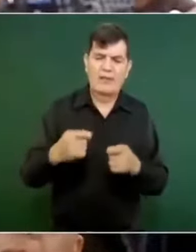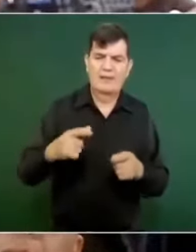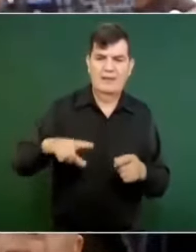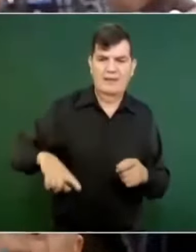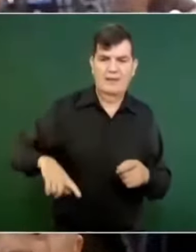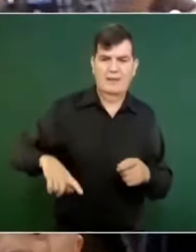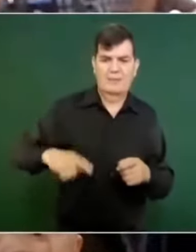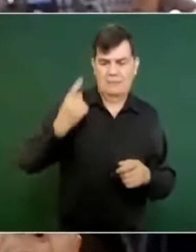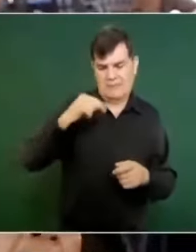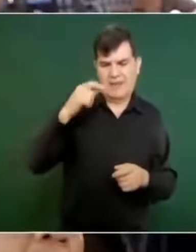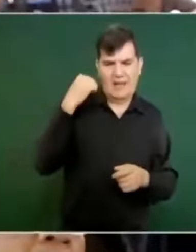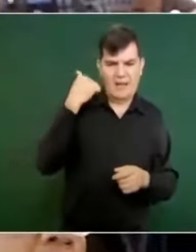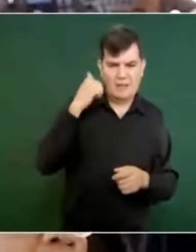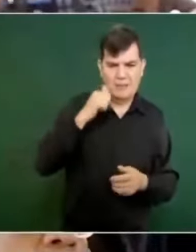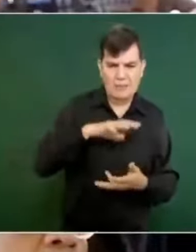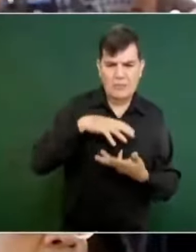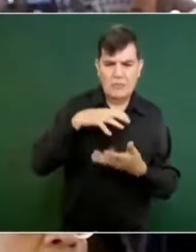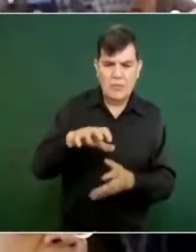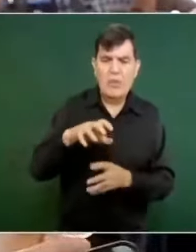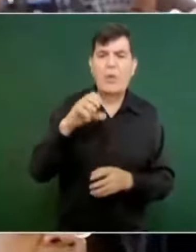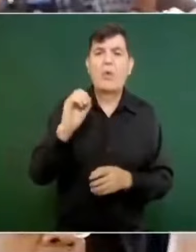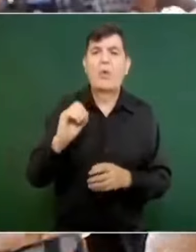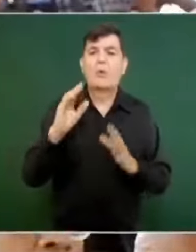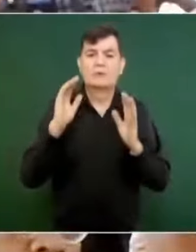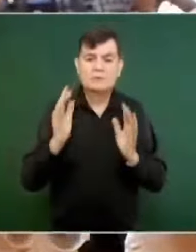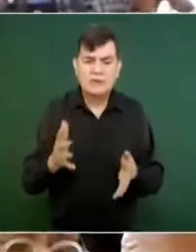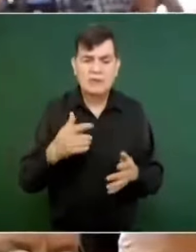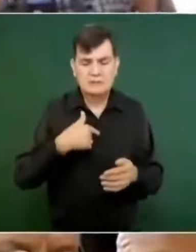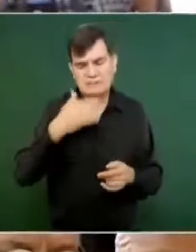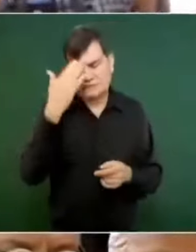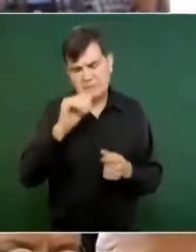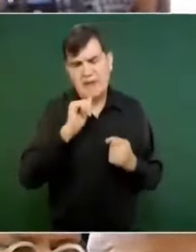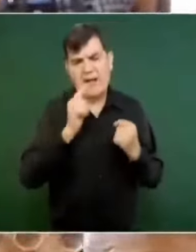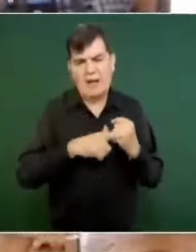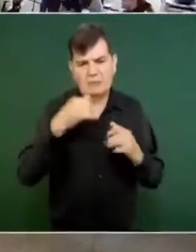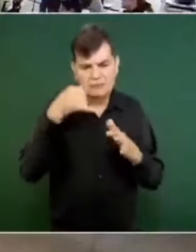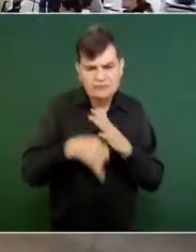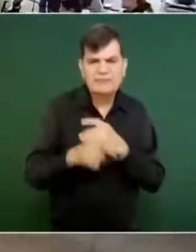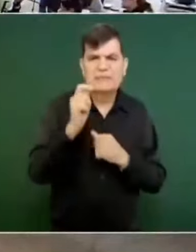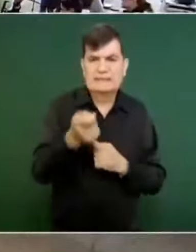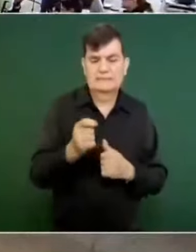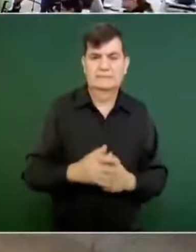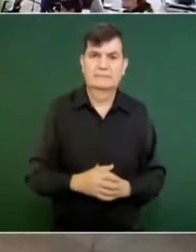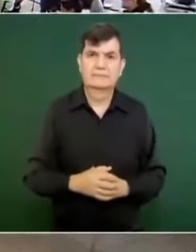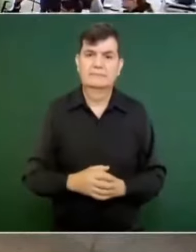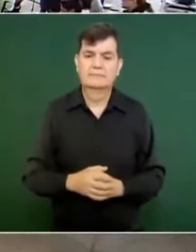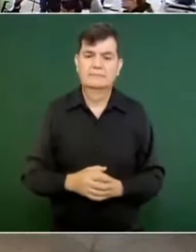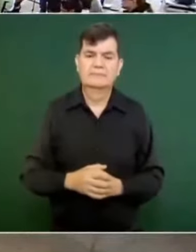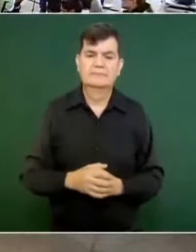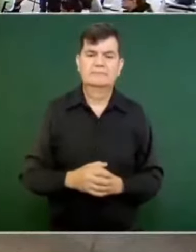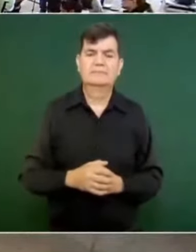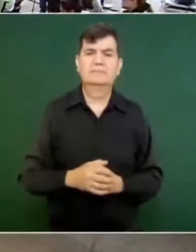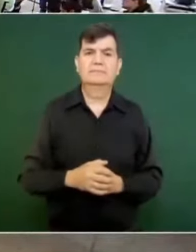¿Usted ya lo descartó o ha sabido algo más al respecto? Es que